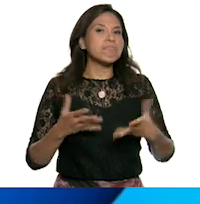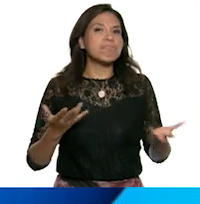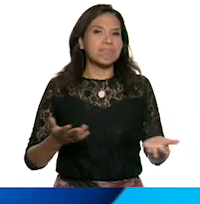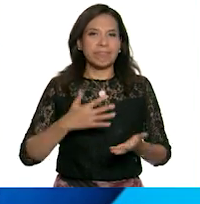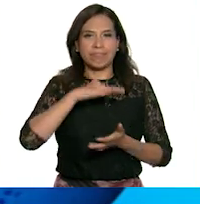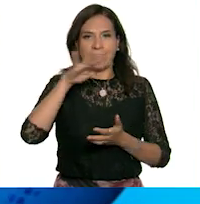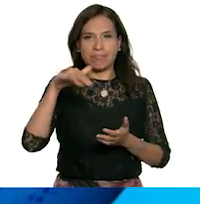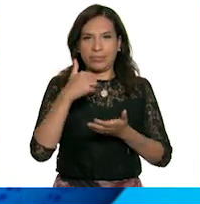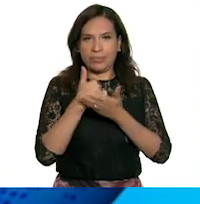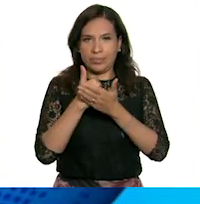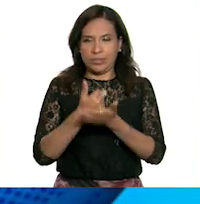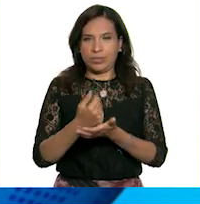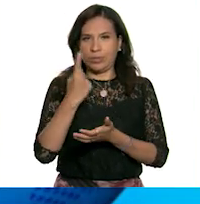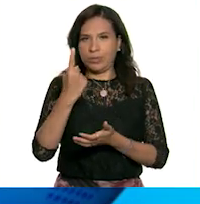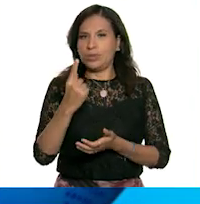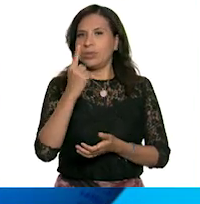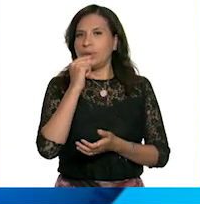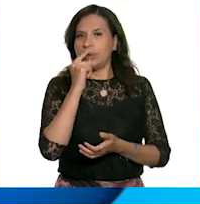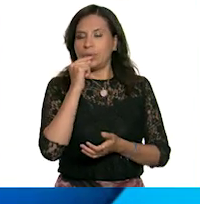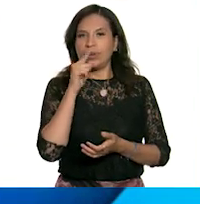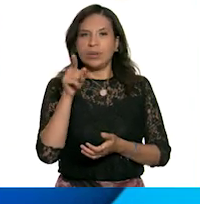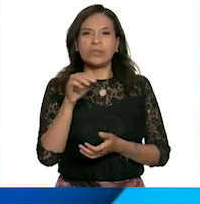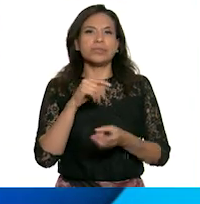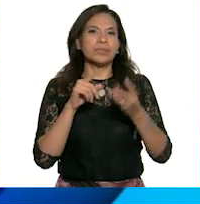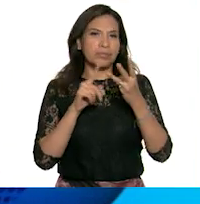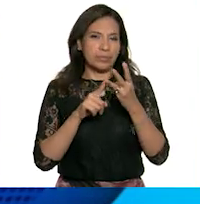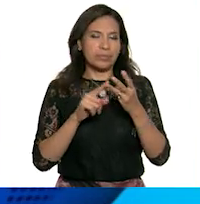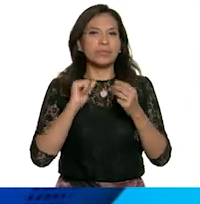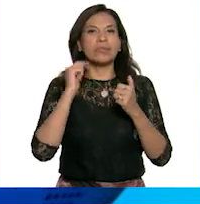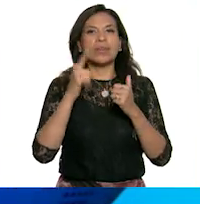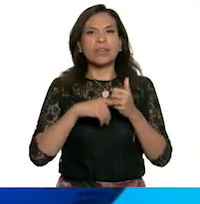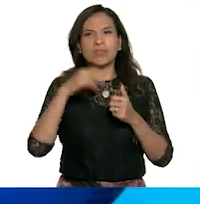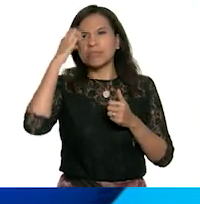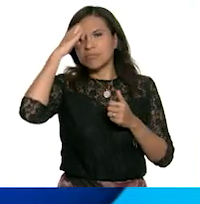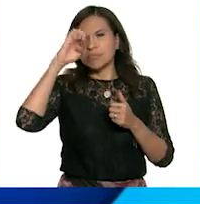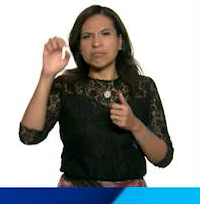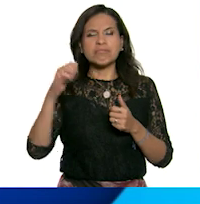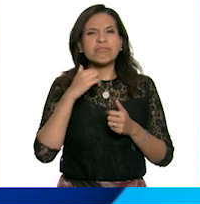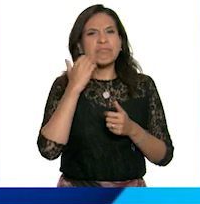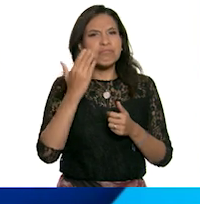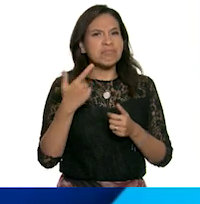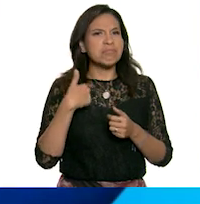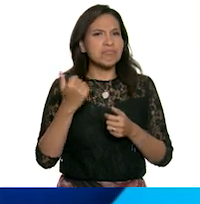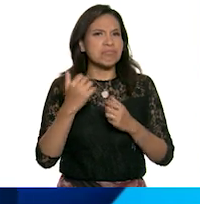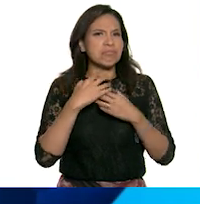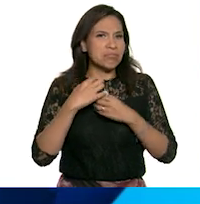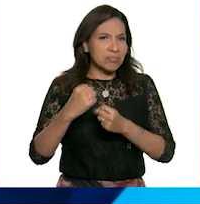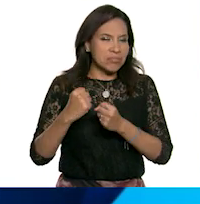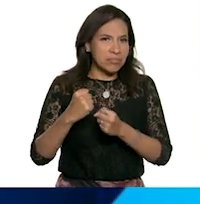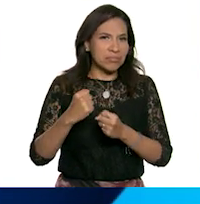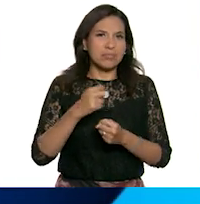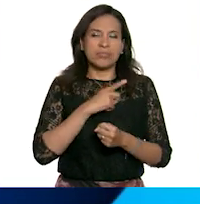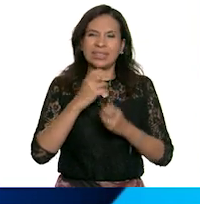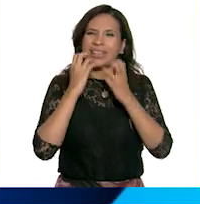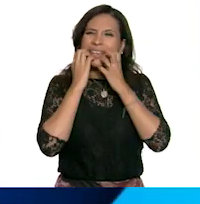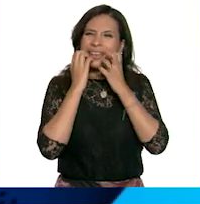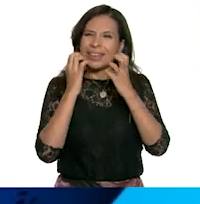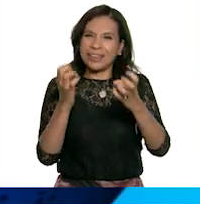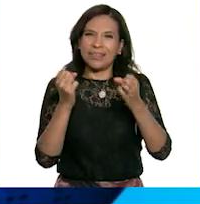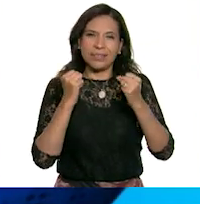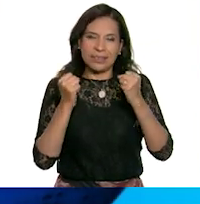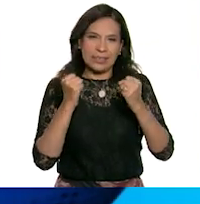buscaré la ayuda de una policía. Y tres. Si algún desconocido quiere llamar, debo gritar